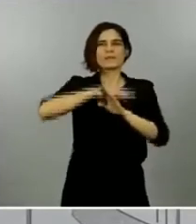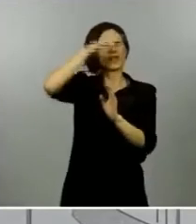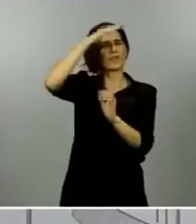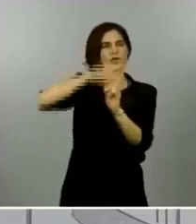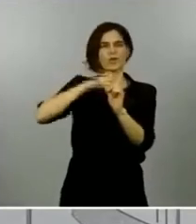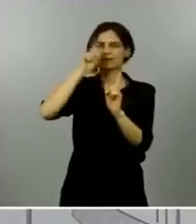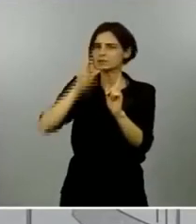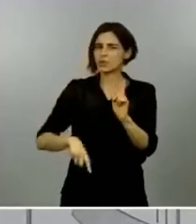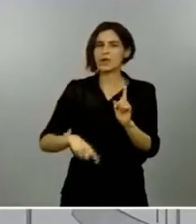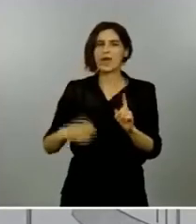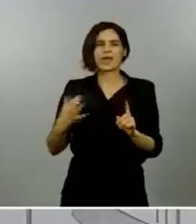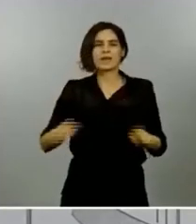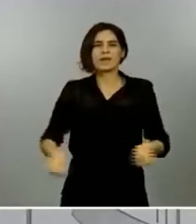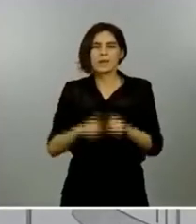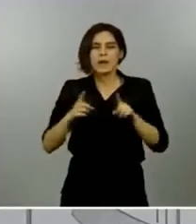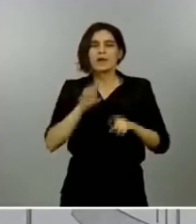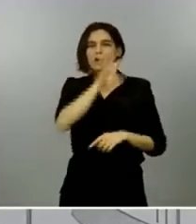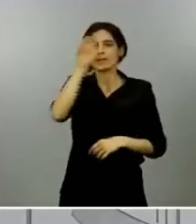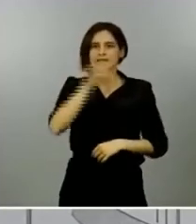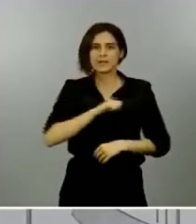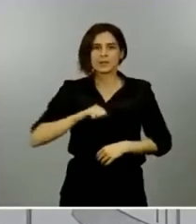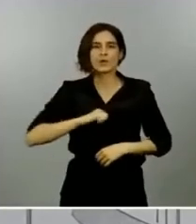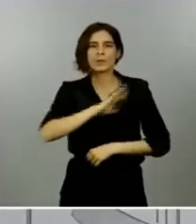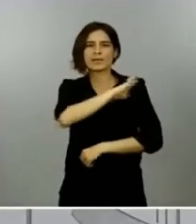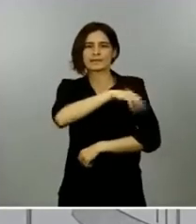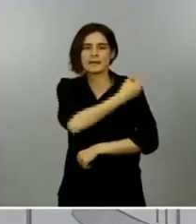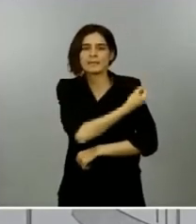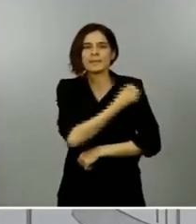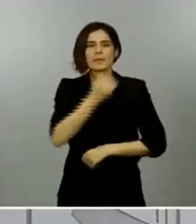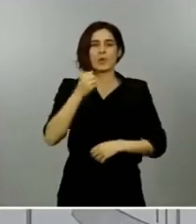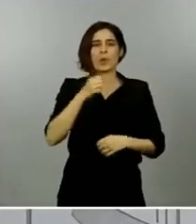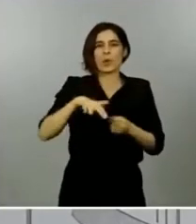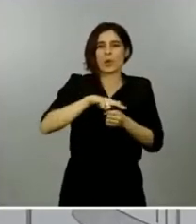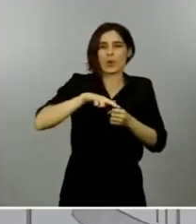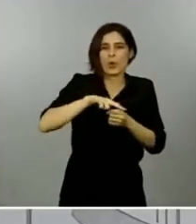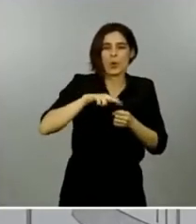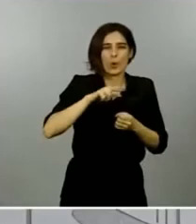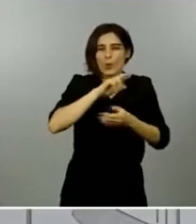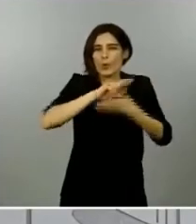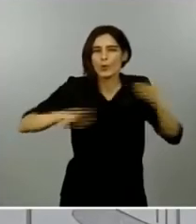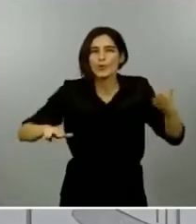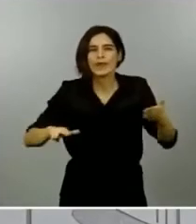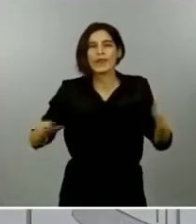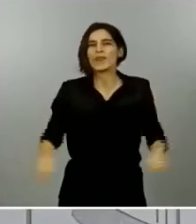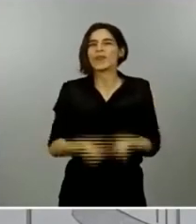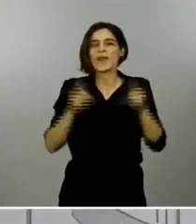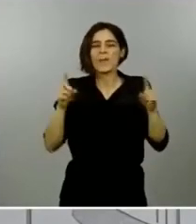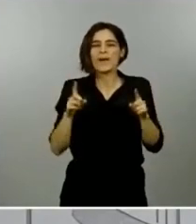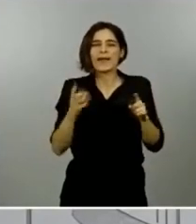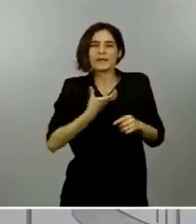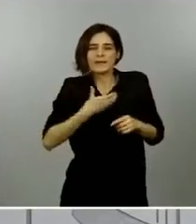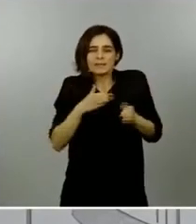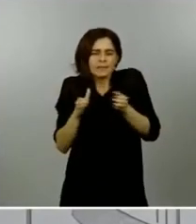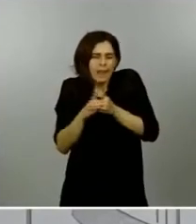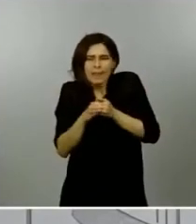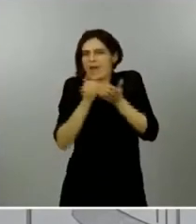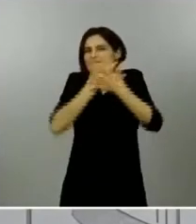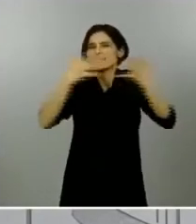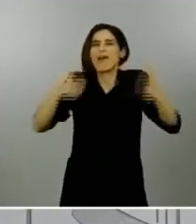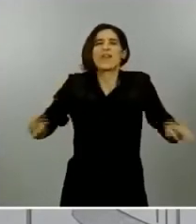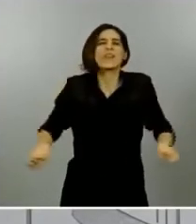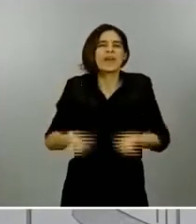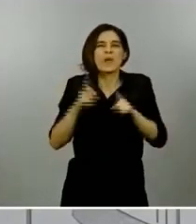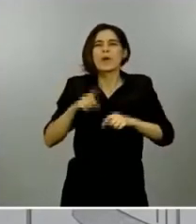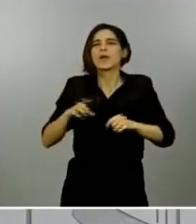cabildos, con seils y ayuntamientos, desde el más pequeño al más grande. Gobierne quien gobierne. En tercer lugar, la